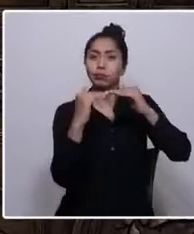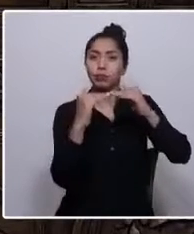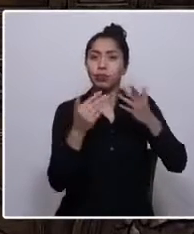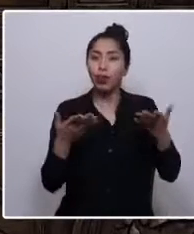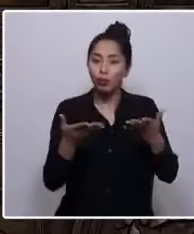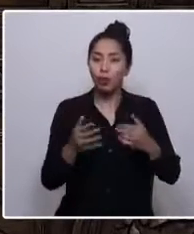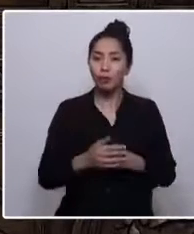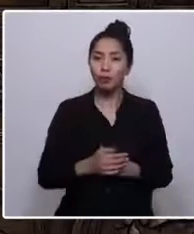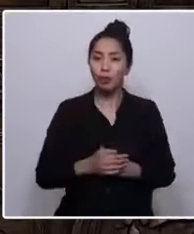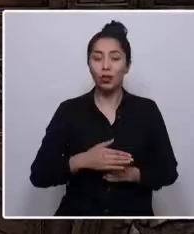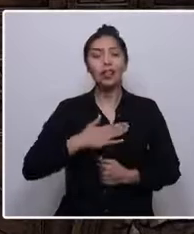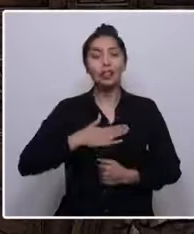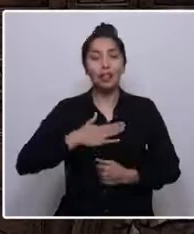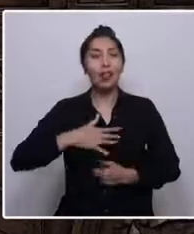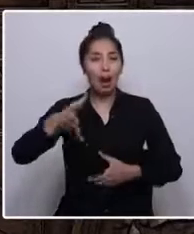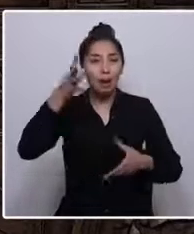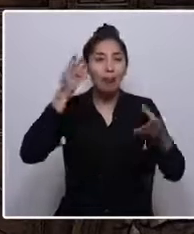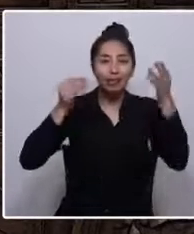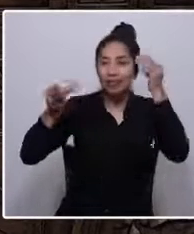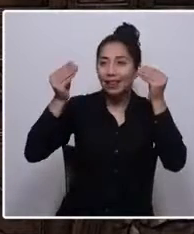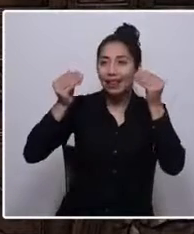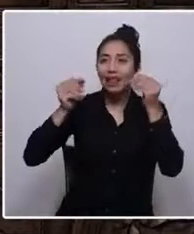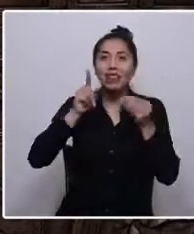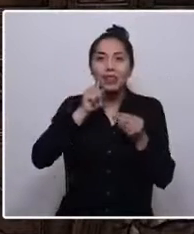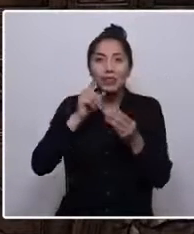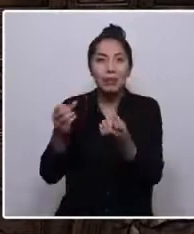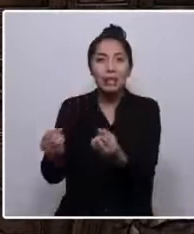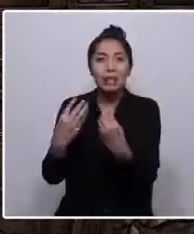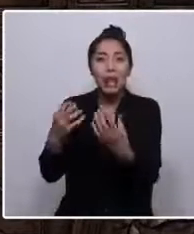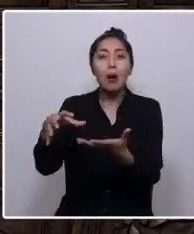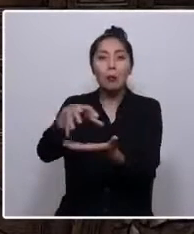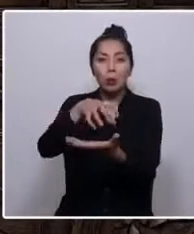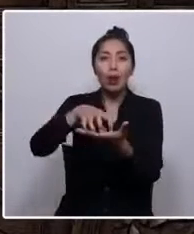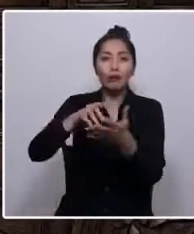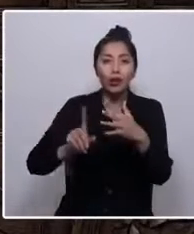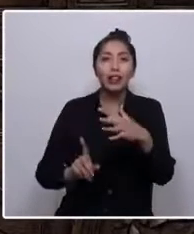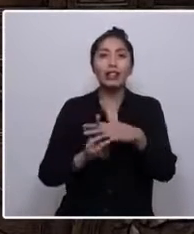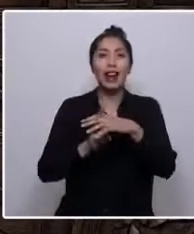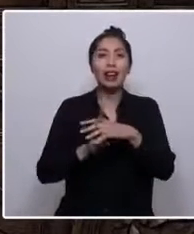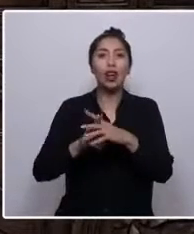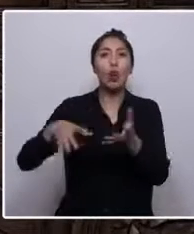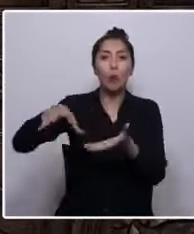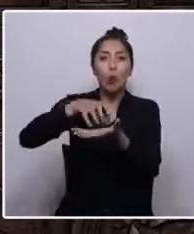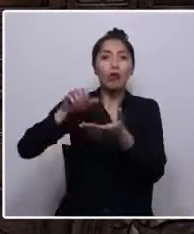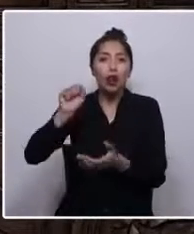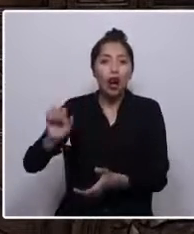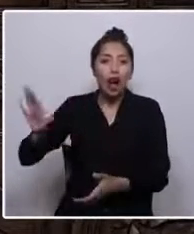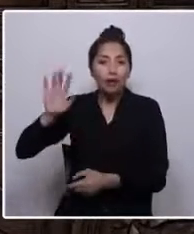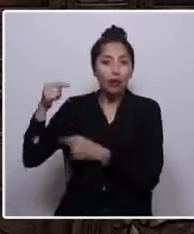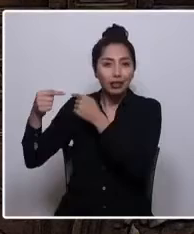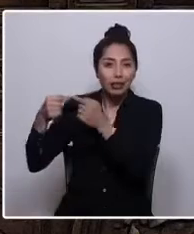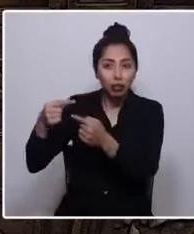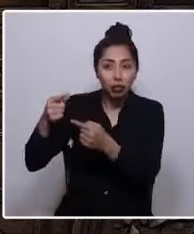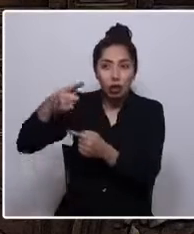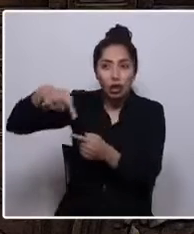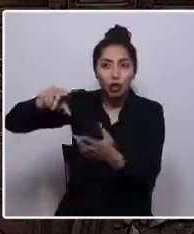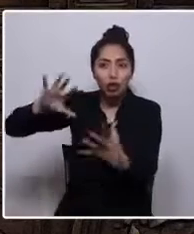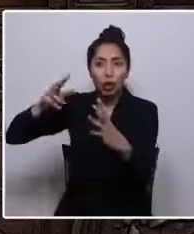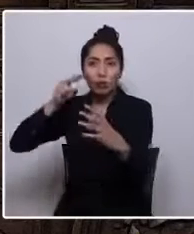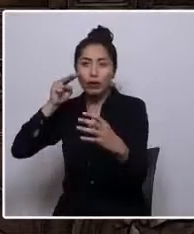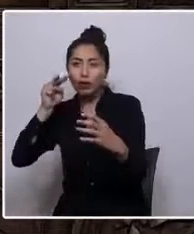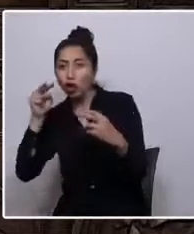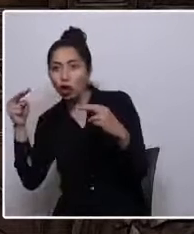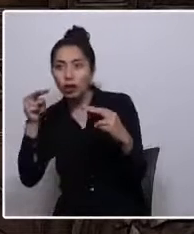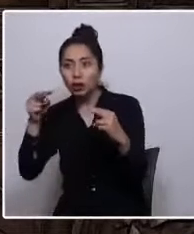de los pueblos originarios y el pueblo tribal afrodescendiente, que desde sus como visiones nos hacen interrogarnos